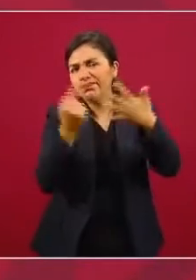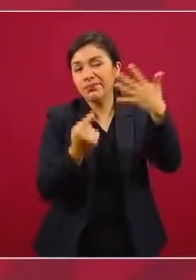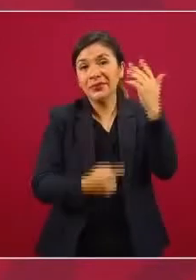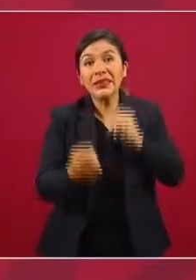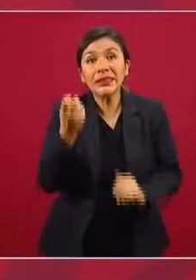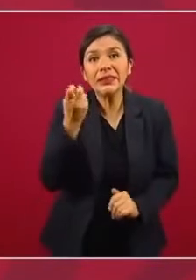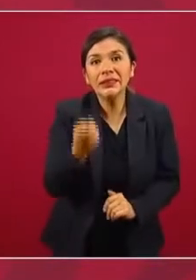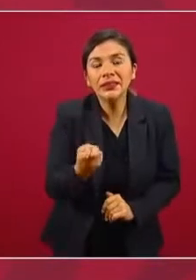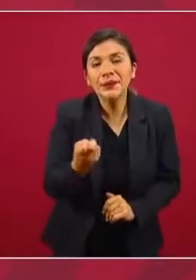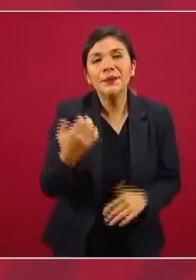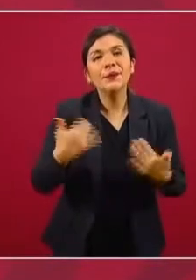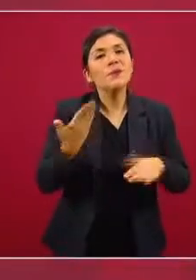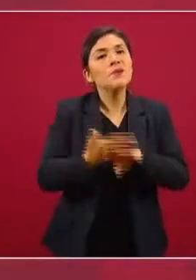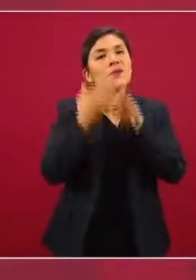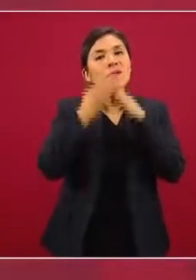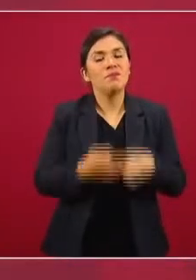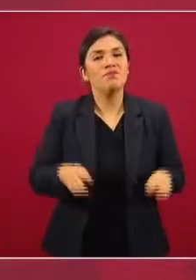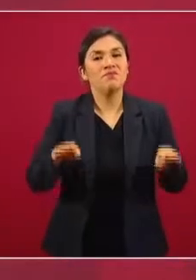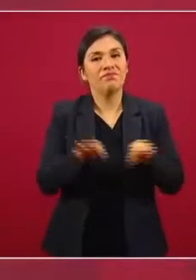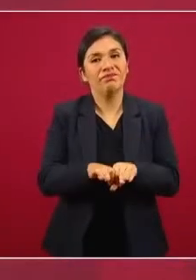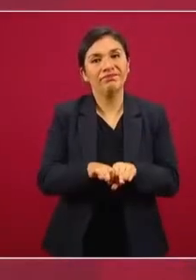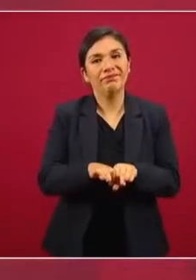importante.